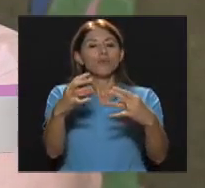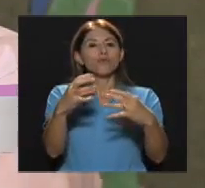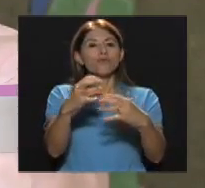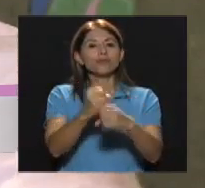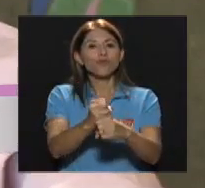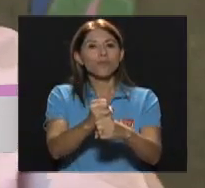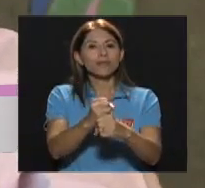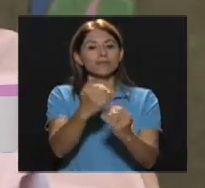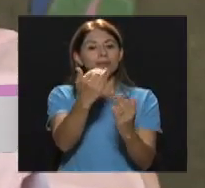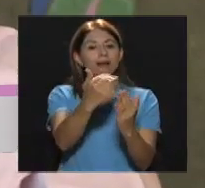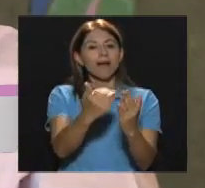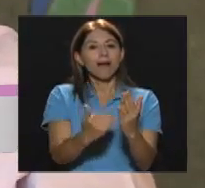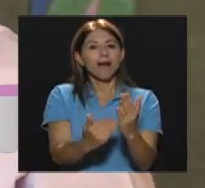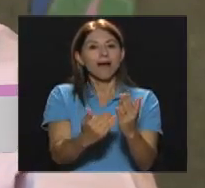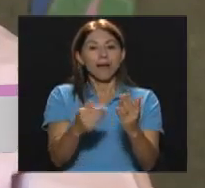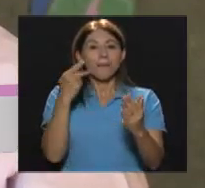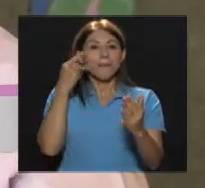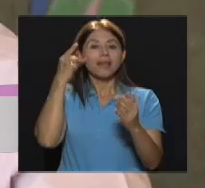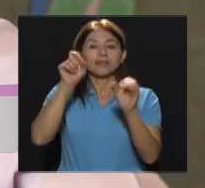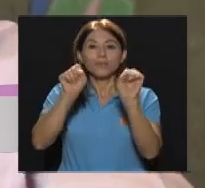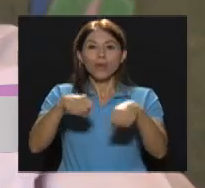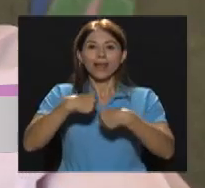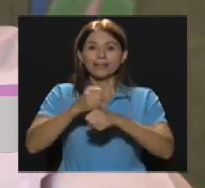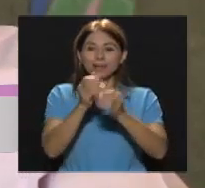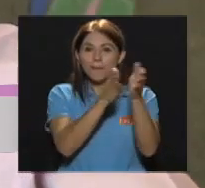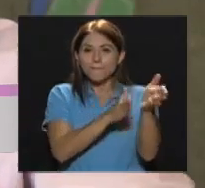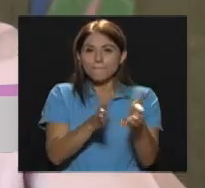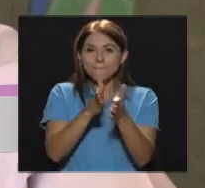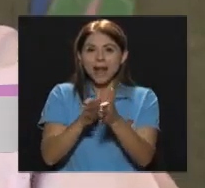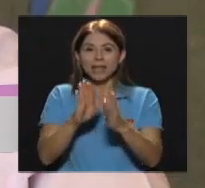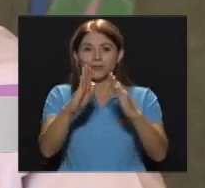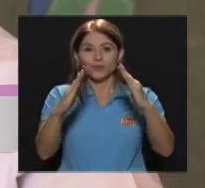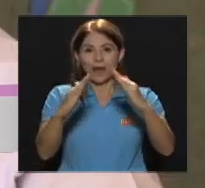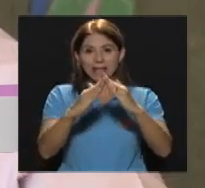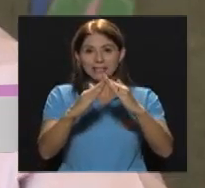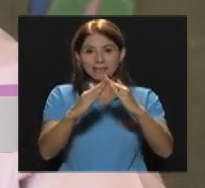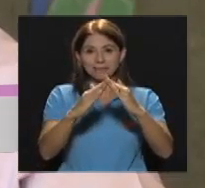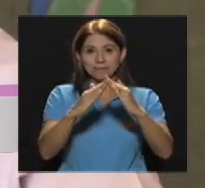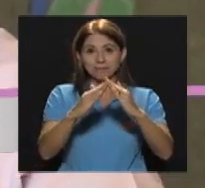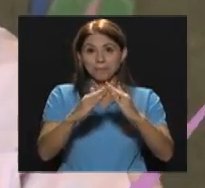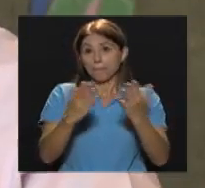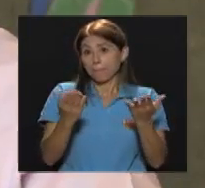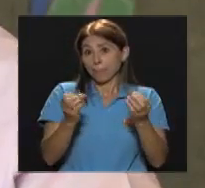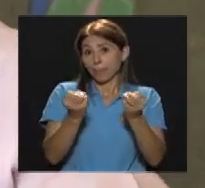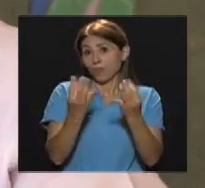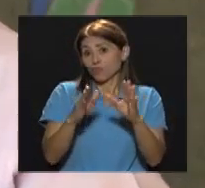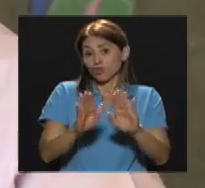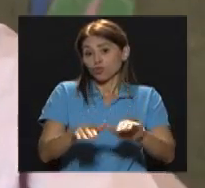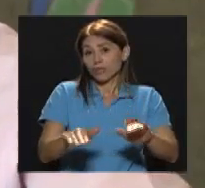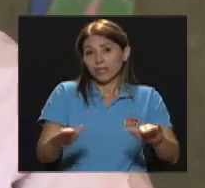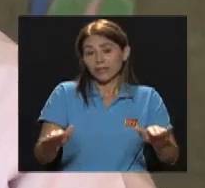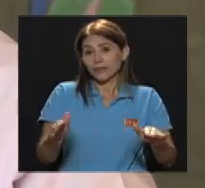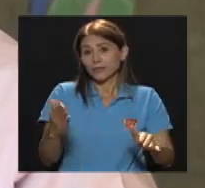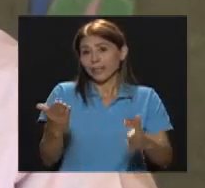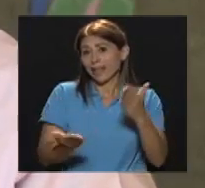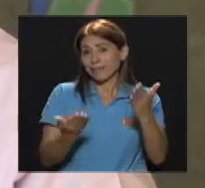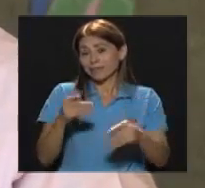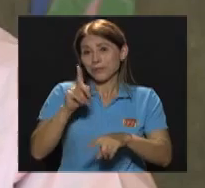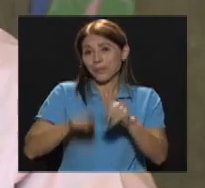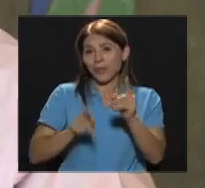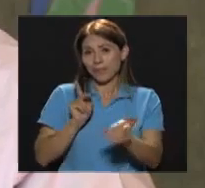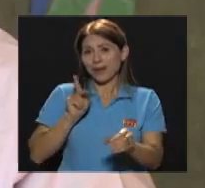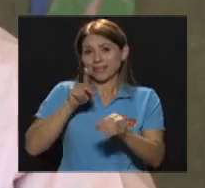En la casa Aunque no hayan Estado en la sala Muchos niños Que no podrán Participar en este momento De